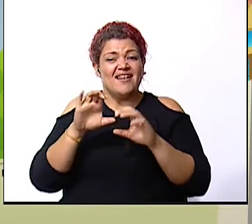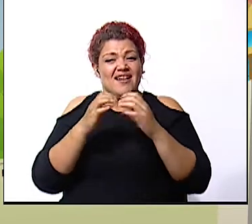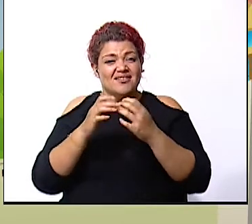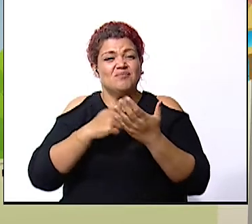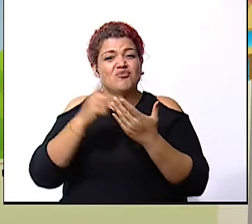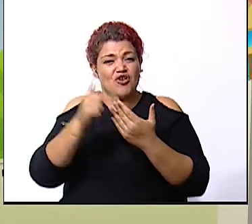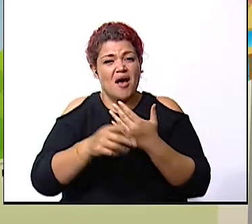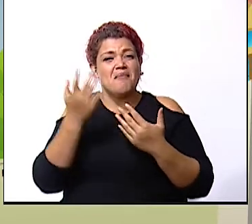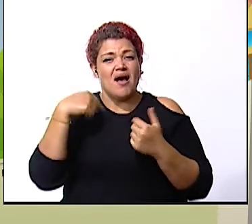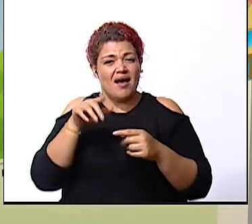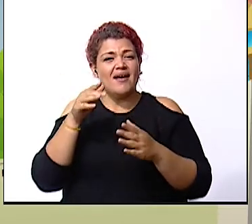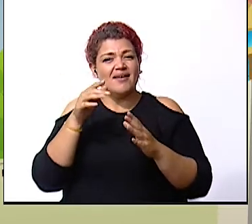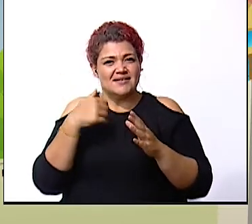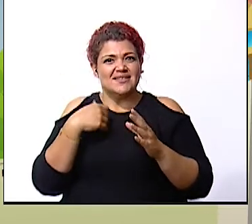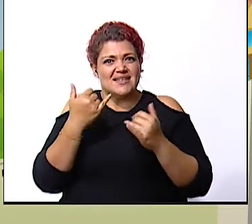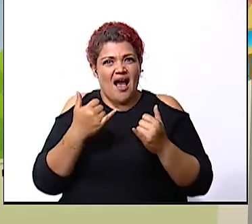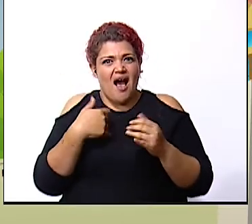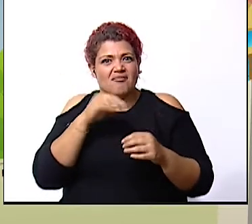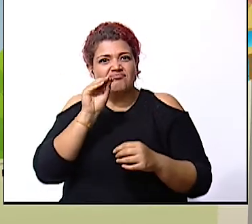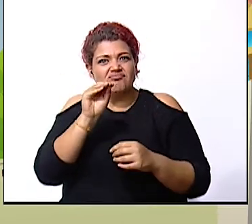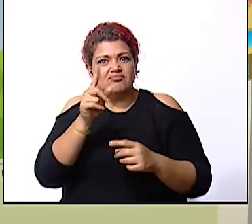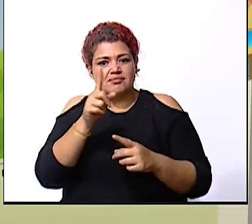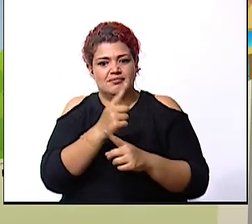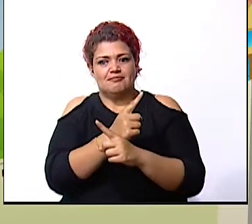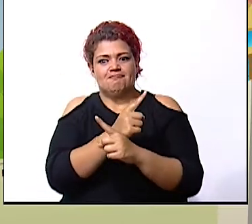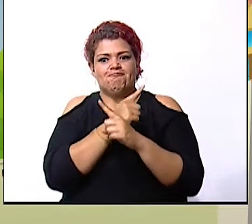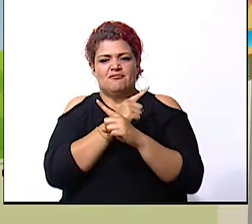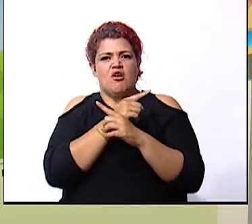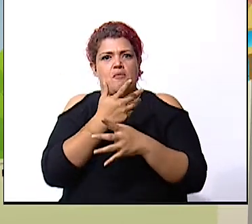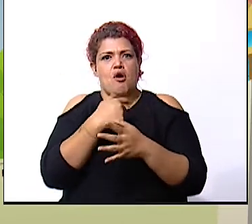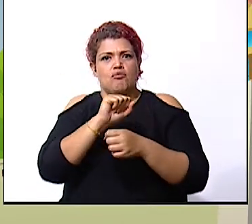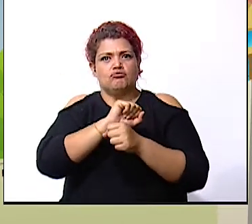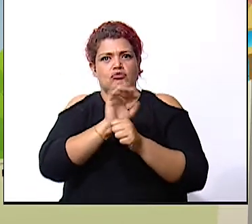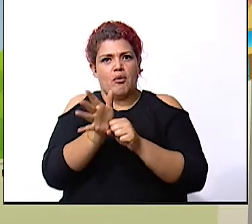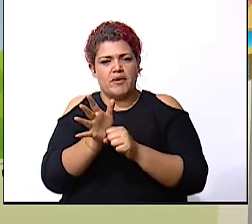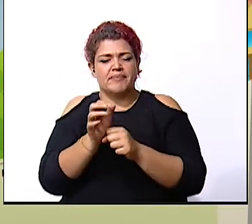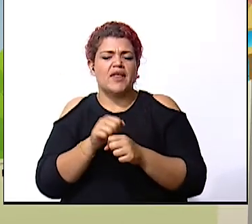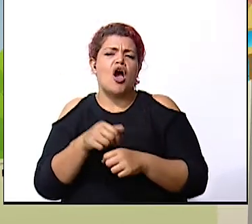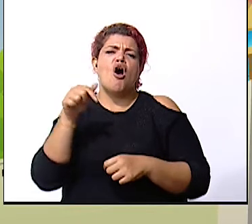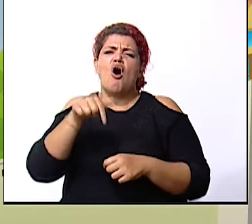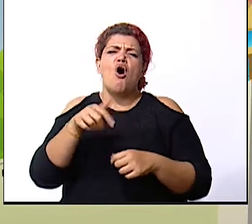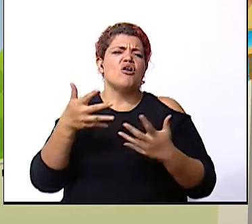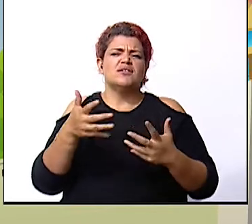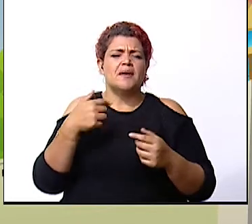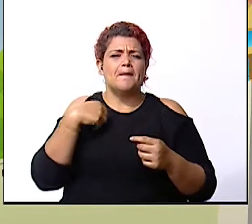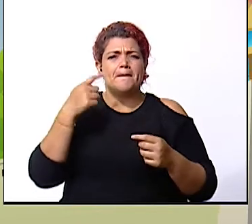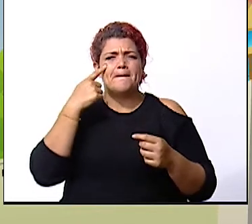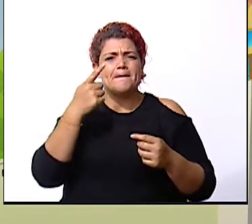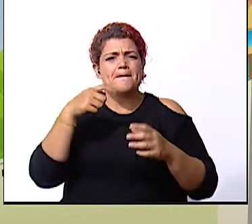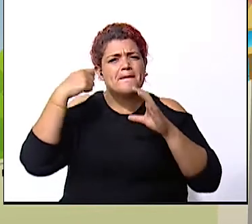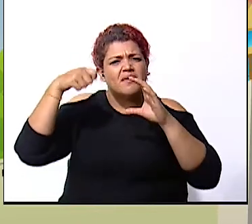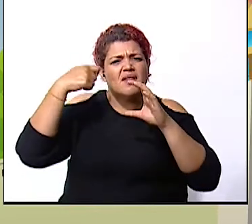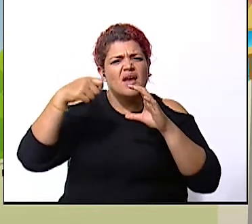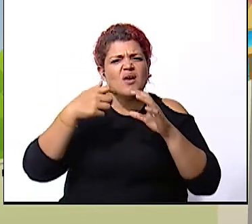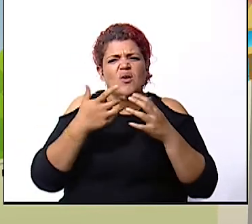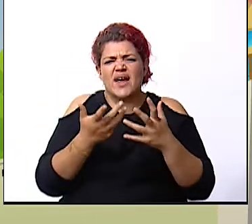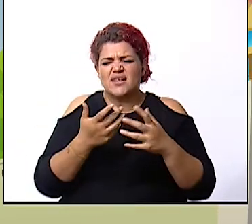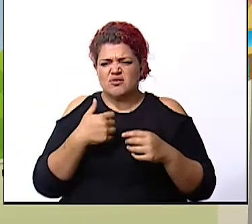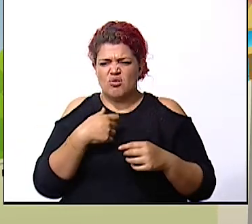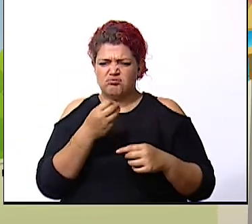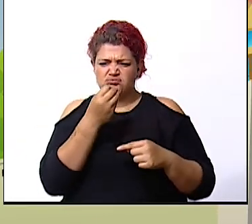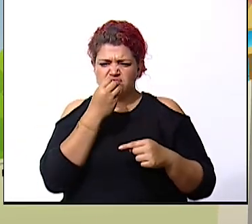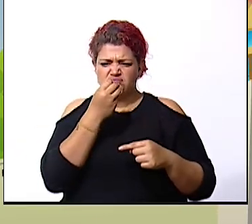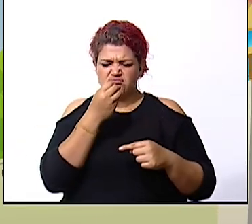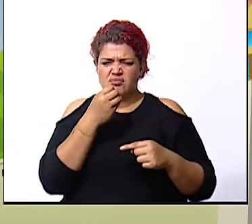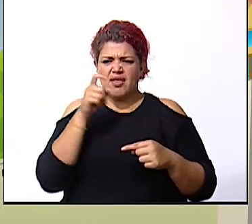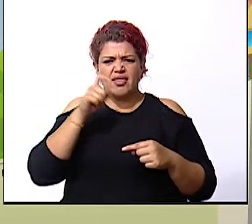la prevención del co y el día de hoy les traigo un vídeo pero habla más con respecto a qué alimentación debemos